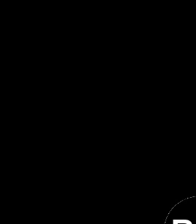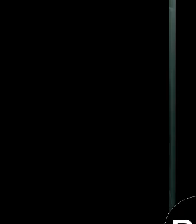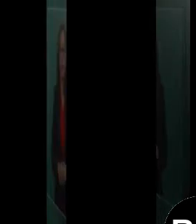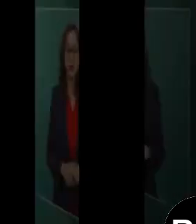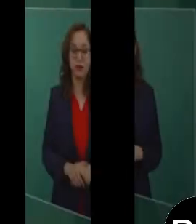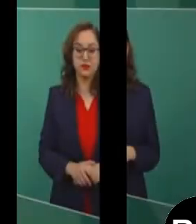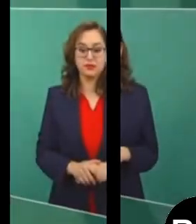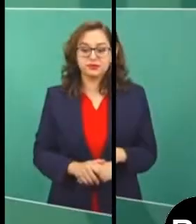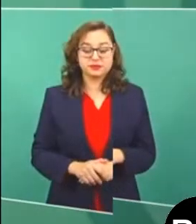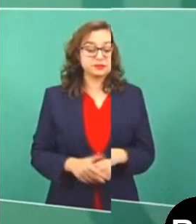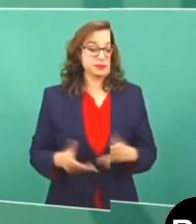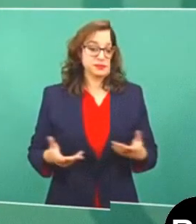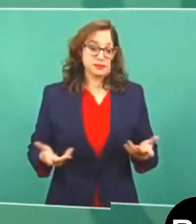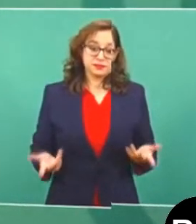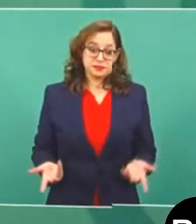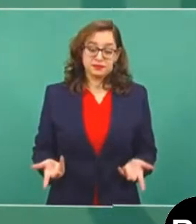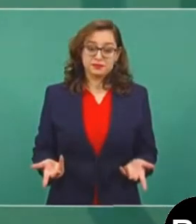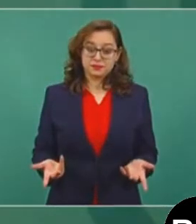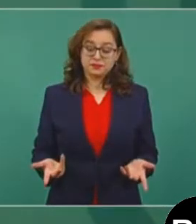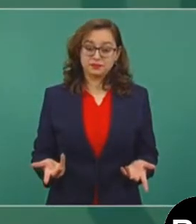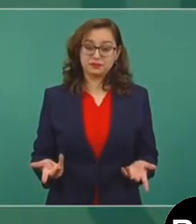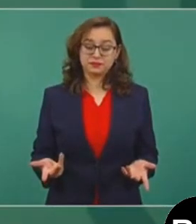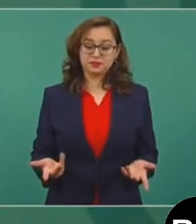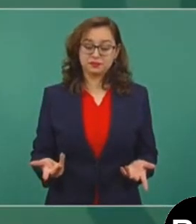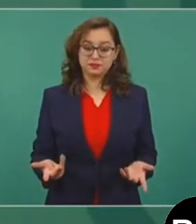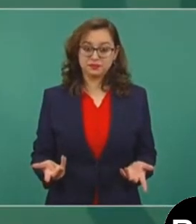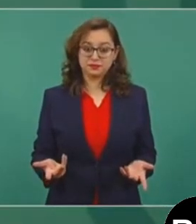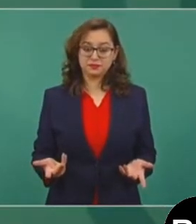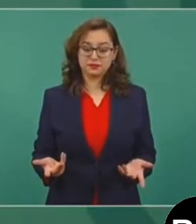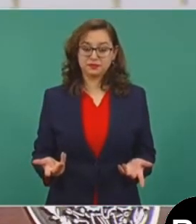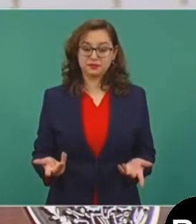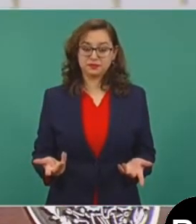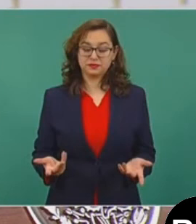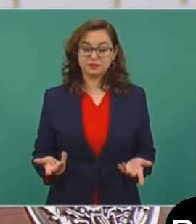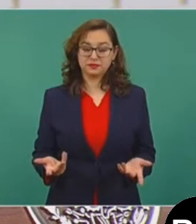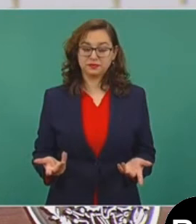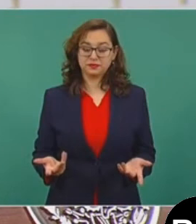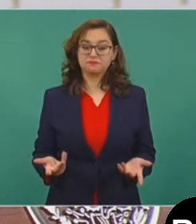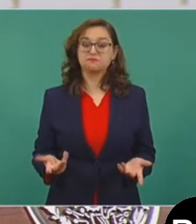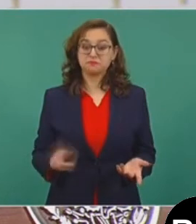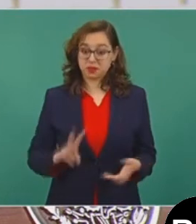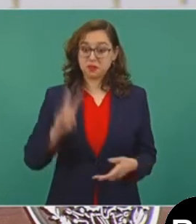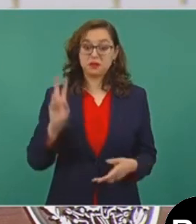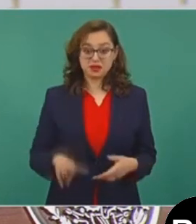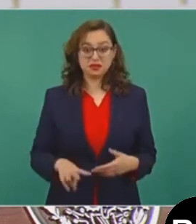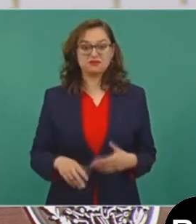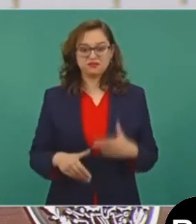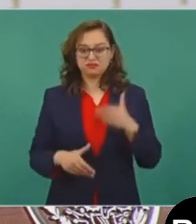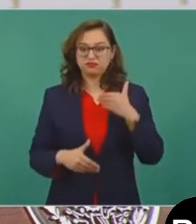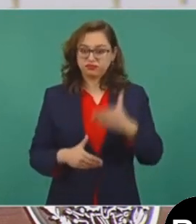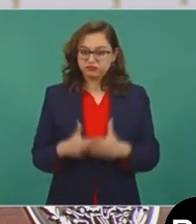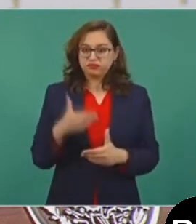Entonces, sí, fue un proceso de decadencia.